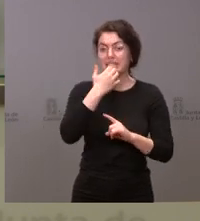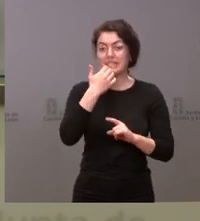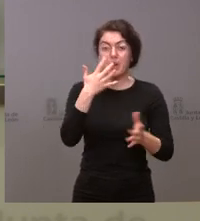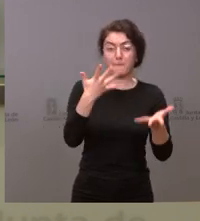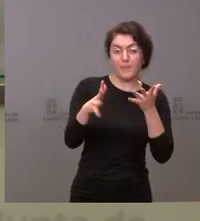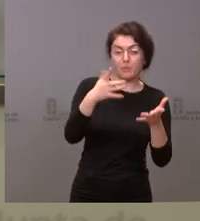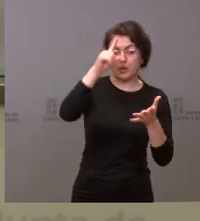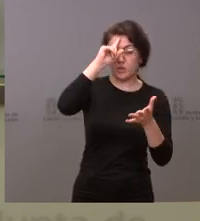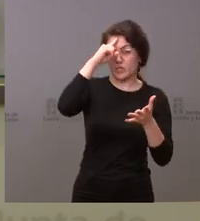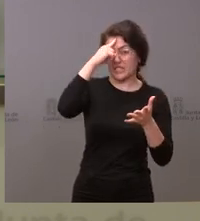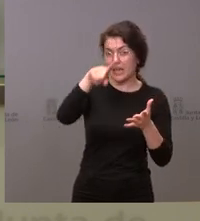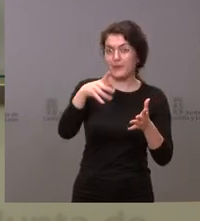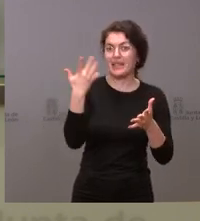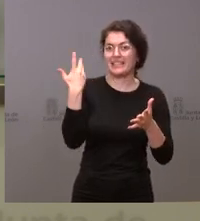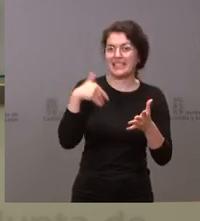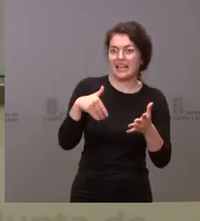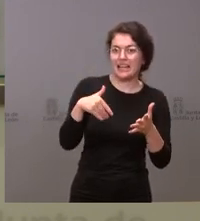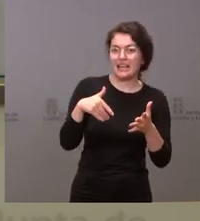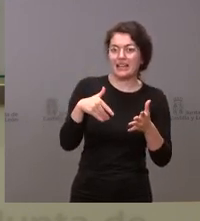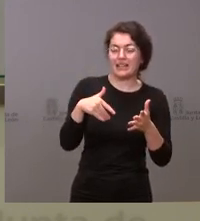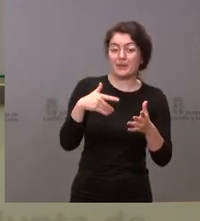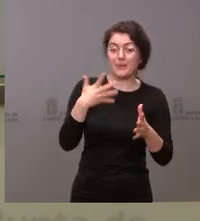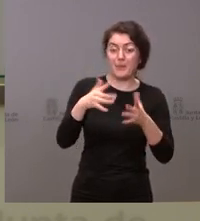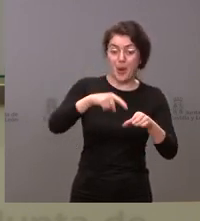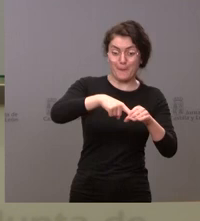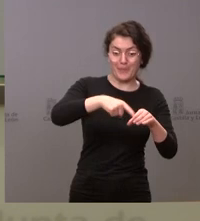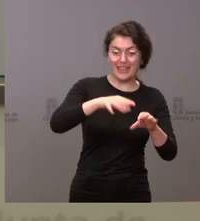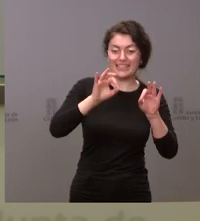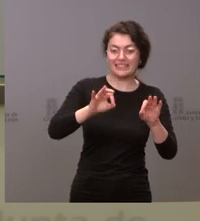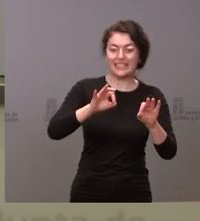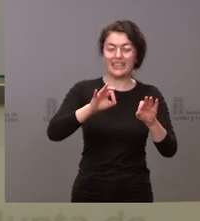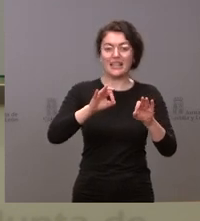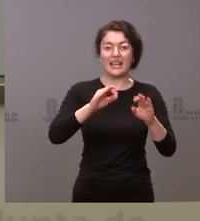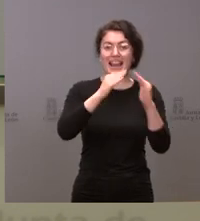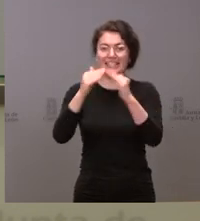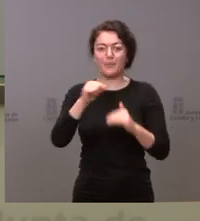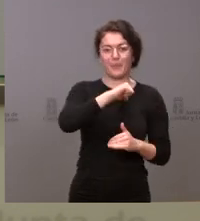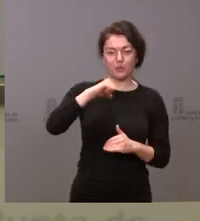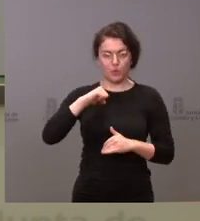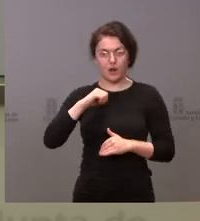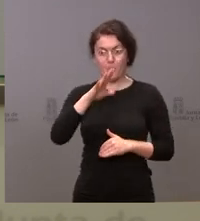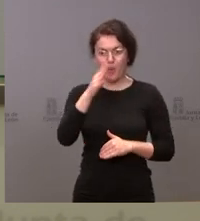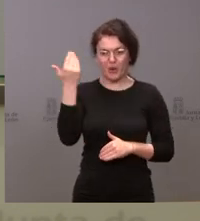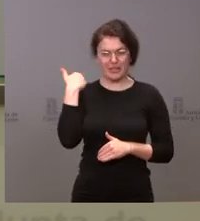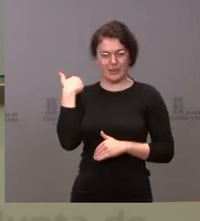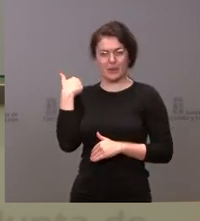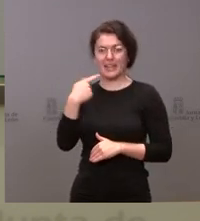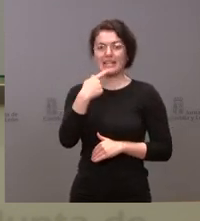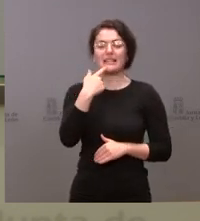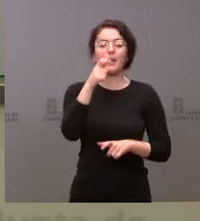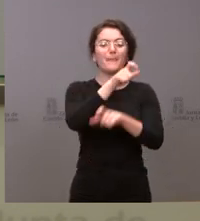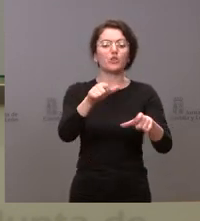se hayan podido poner a disposición por parte de particulares. El otro día, en la Diputación de Valladolid, nos dijeron que había habido particulares que habían puesto a disposición